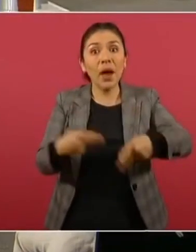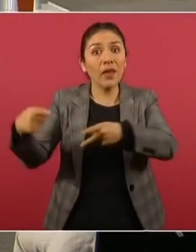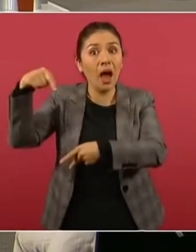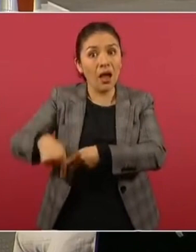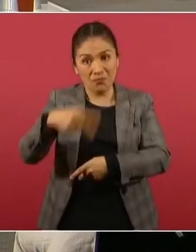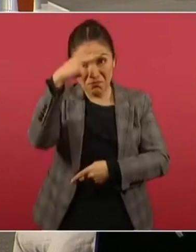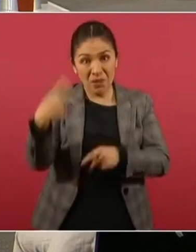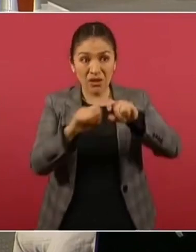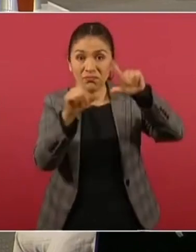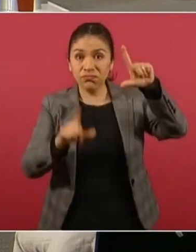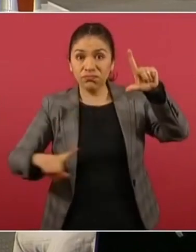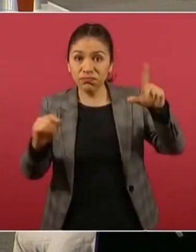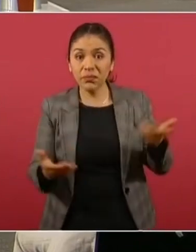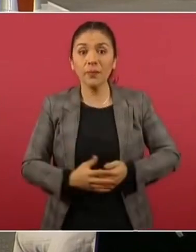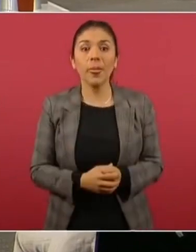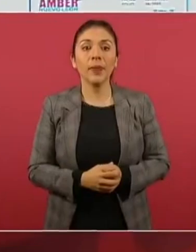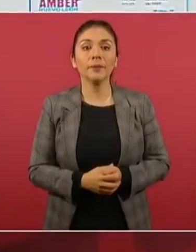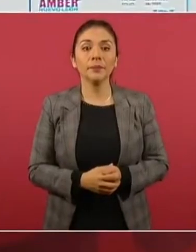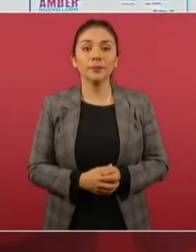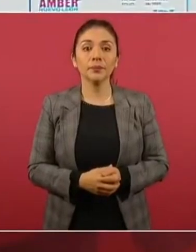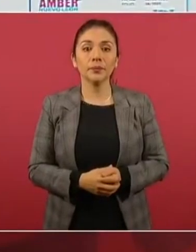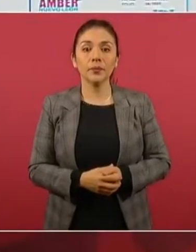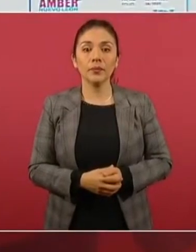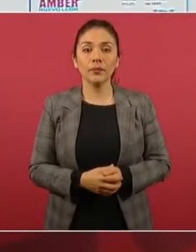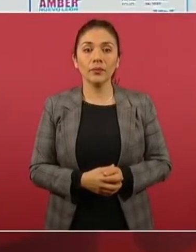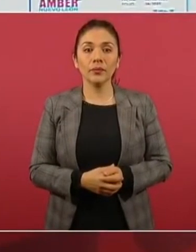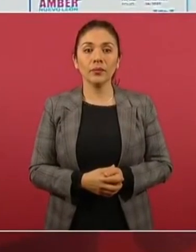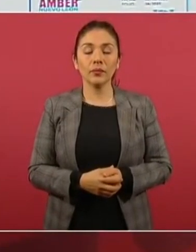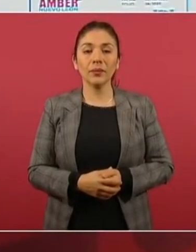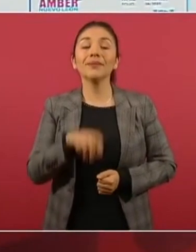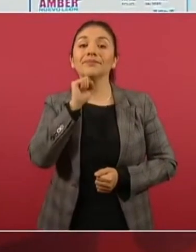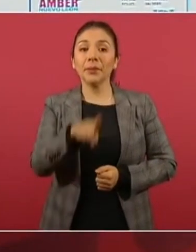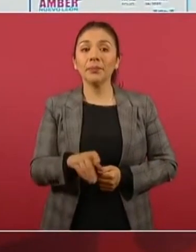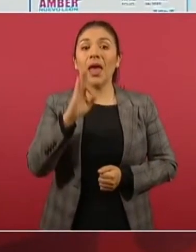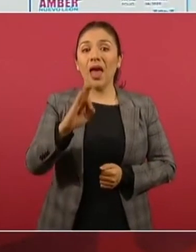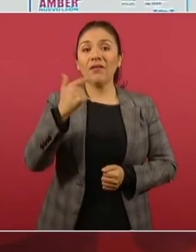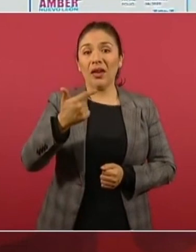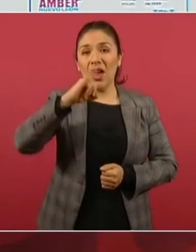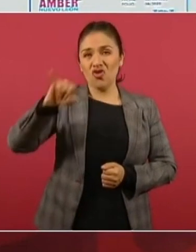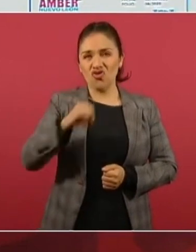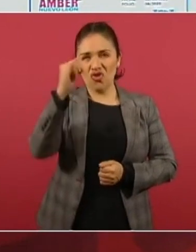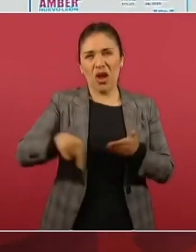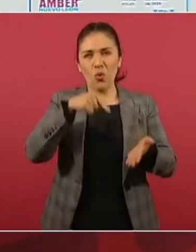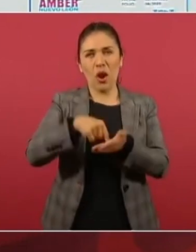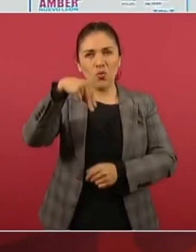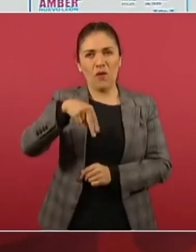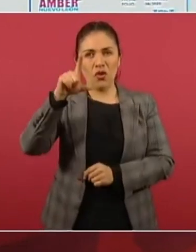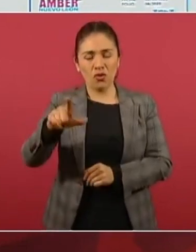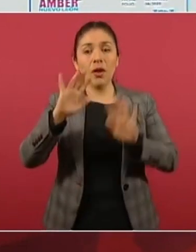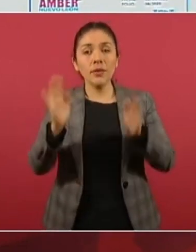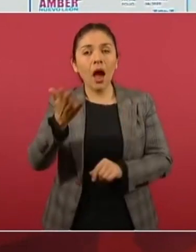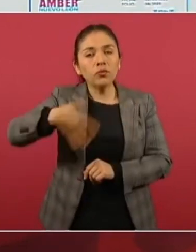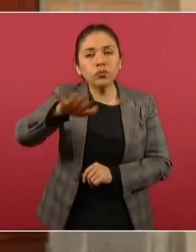Siguiente. También informar que la Fiscalía General de Justicia de Nuevo León reportó la